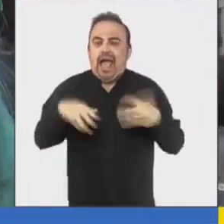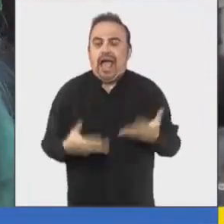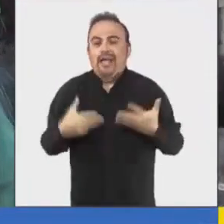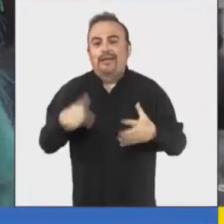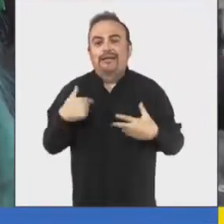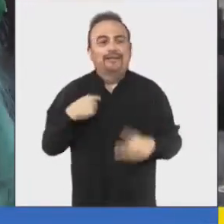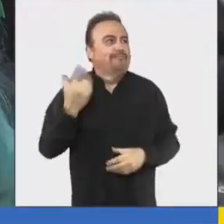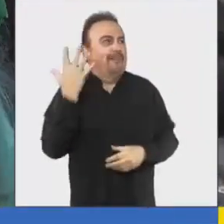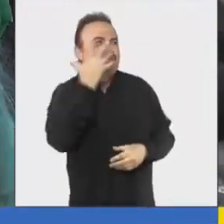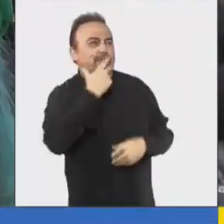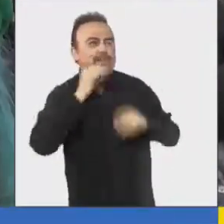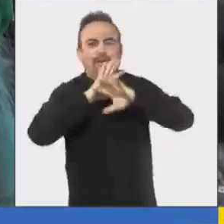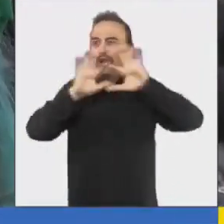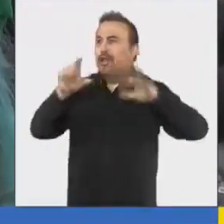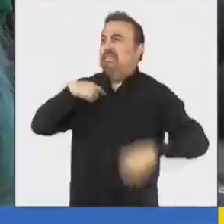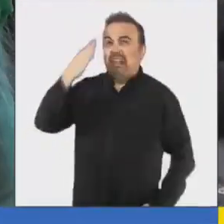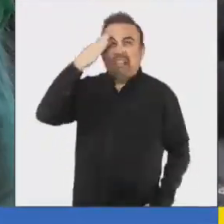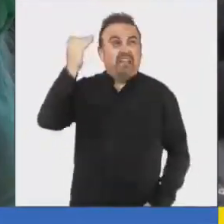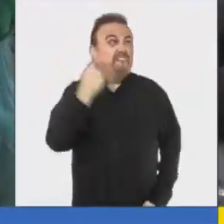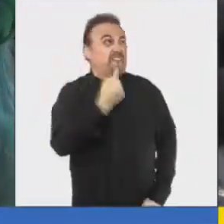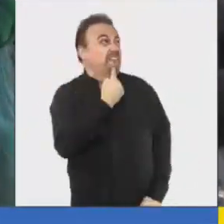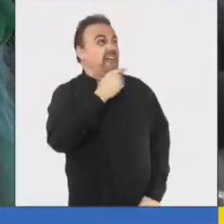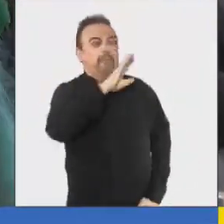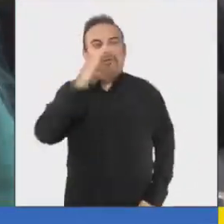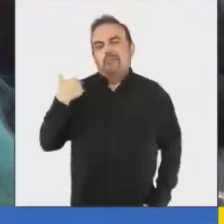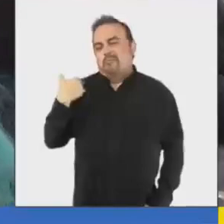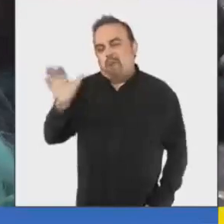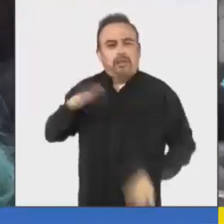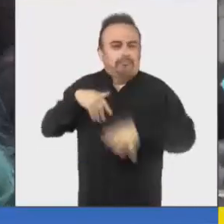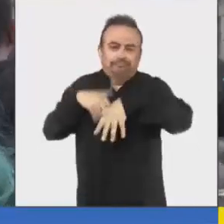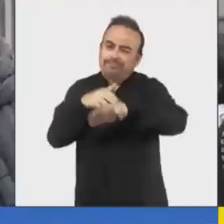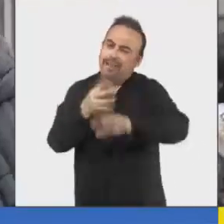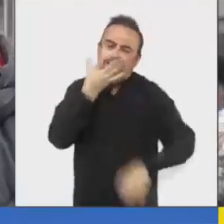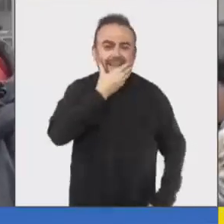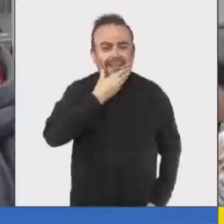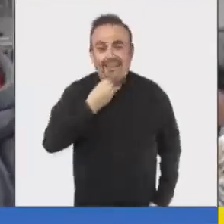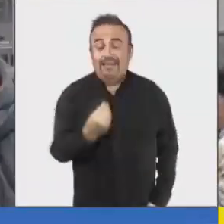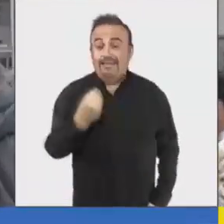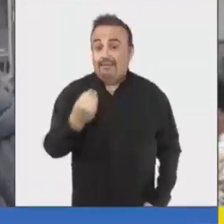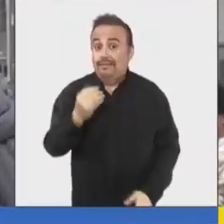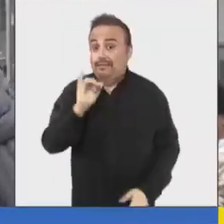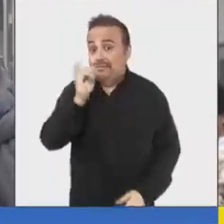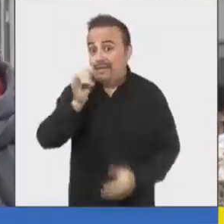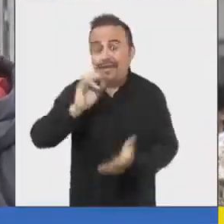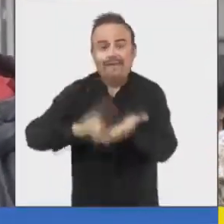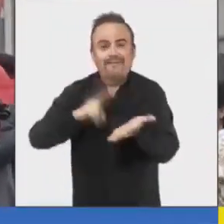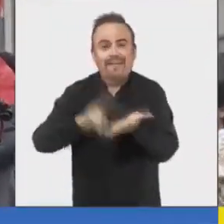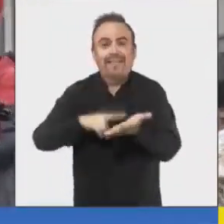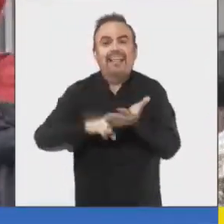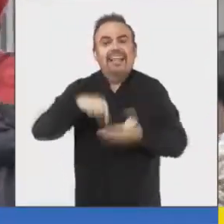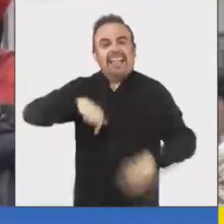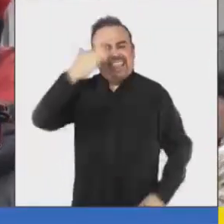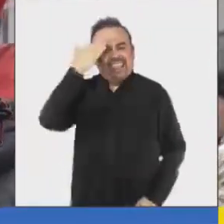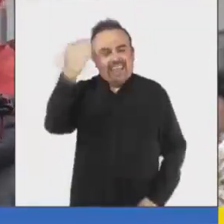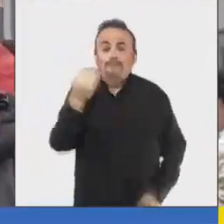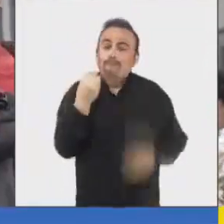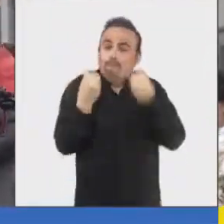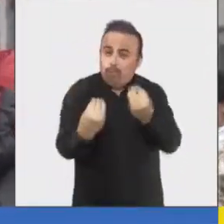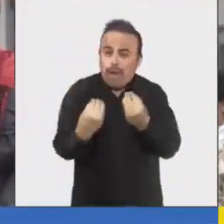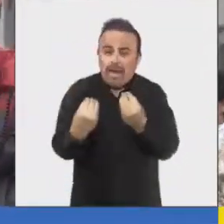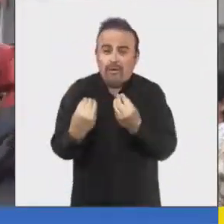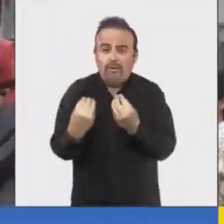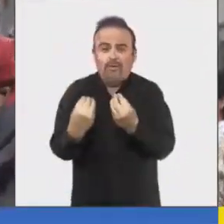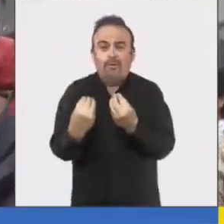colores, a pesar de que está horrible el día, pero está súper lindo toda la marcha. Sí, verdad es que ha sido un día tremendamente bueno,